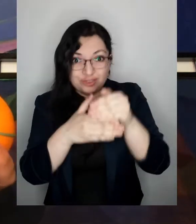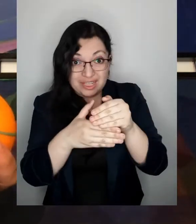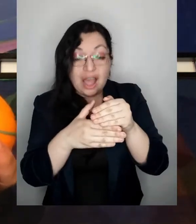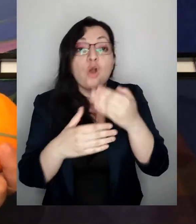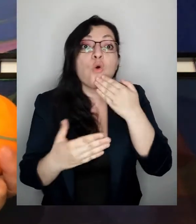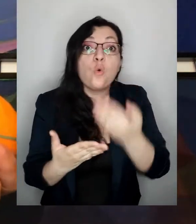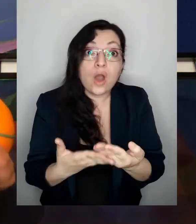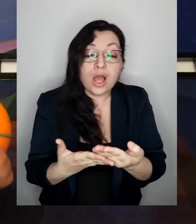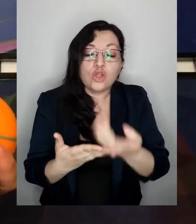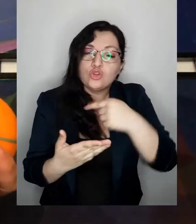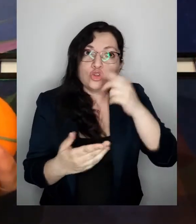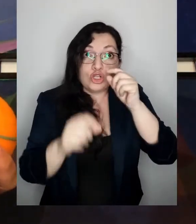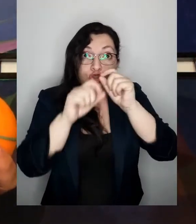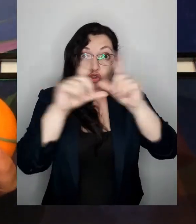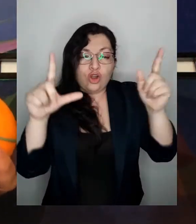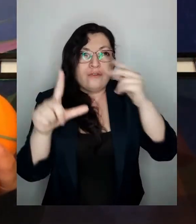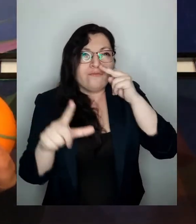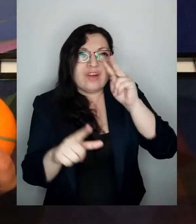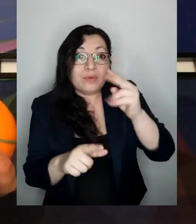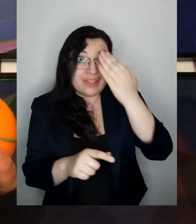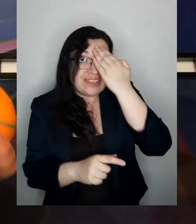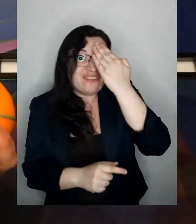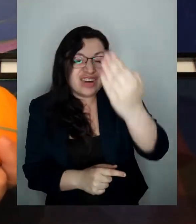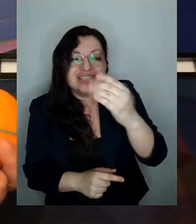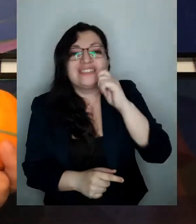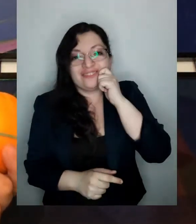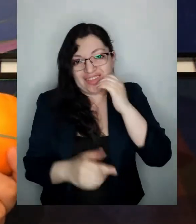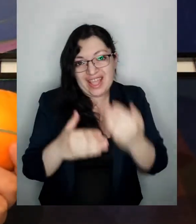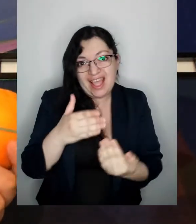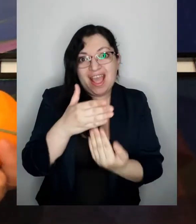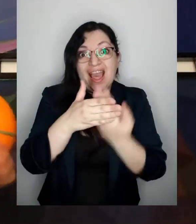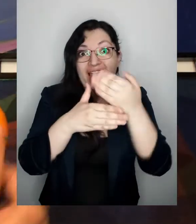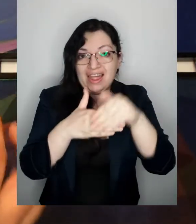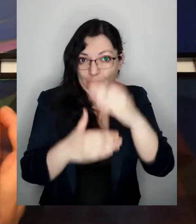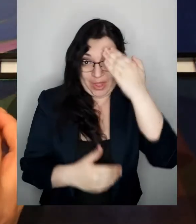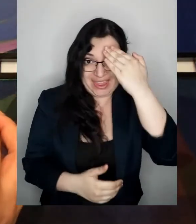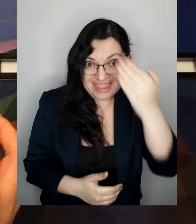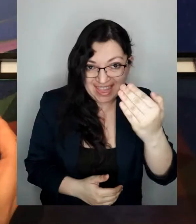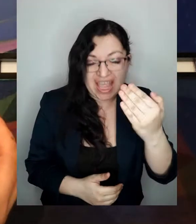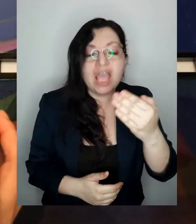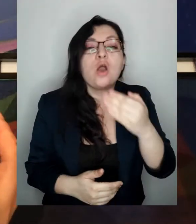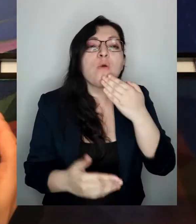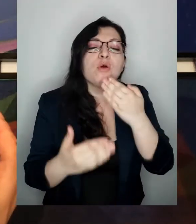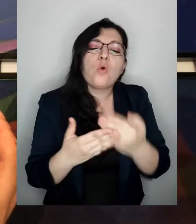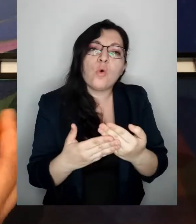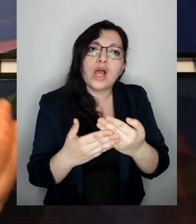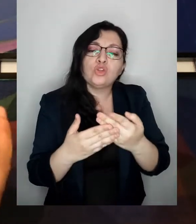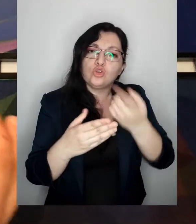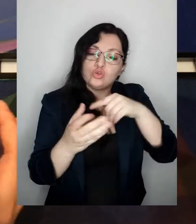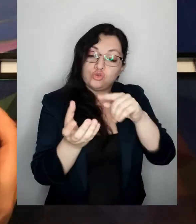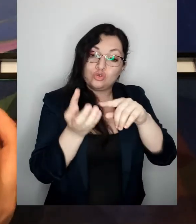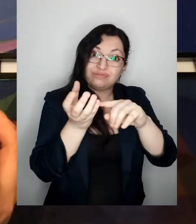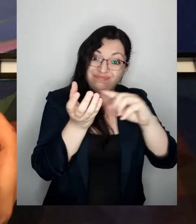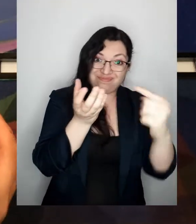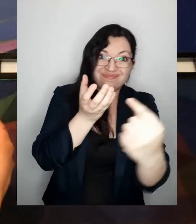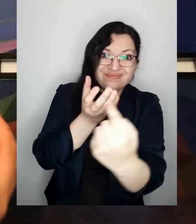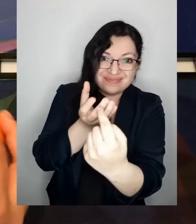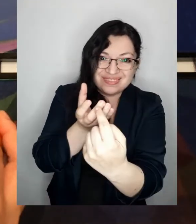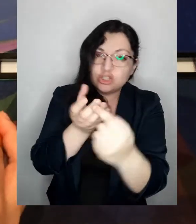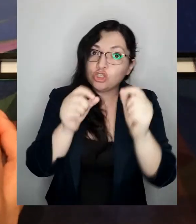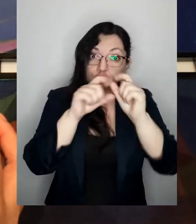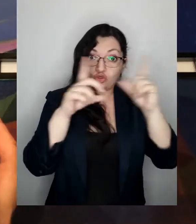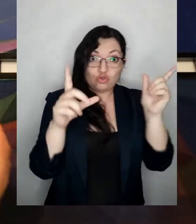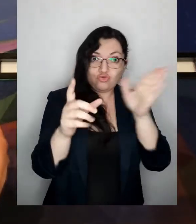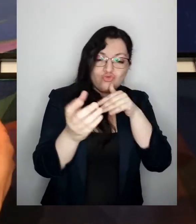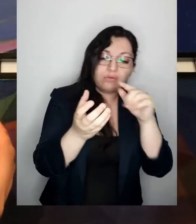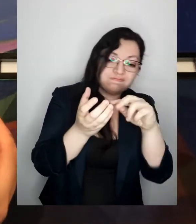mientras estamos mirando al sol directamente desde la tierra estamos de día pero cuando estamos al otro lado el que está por el lado donde